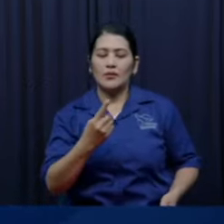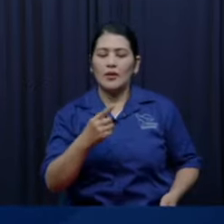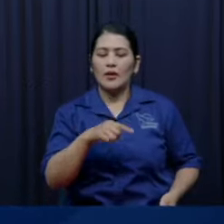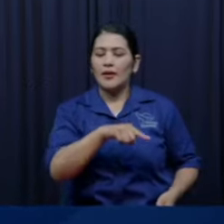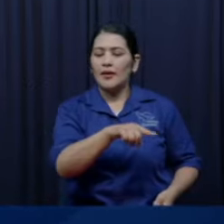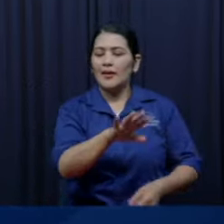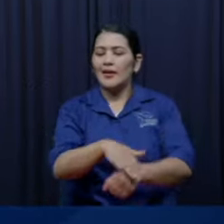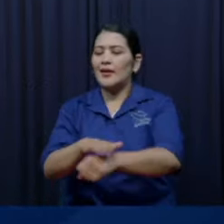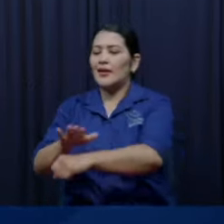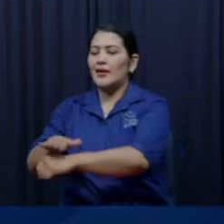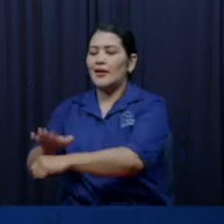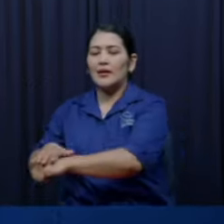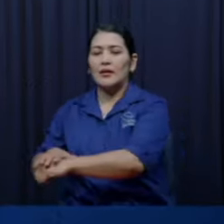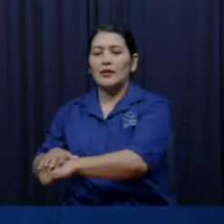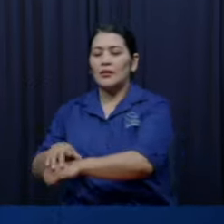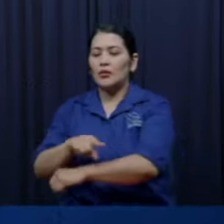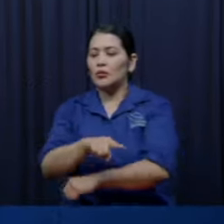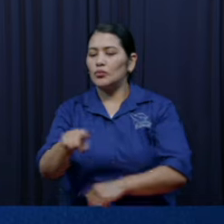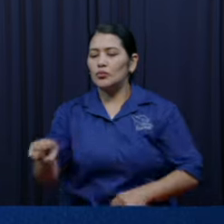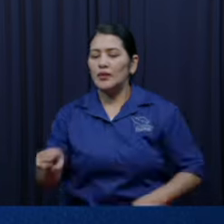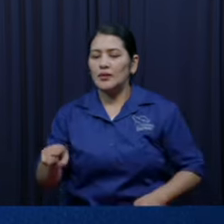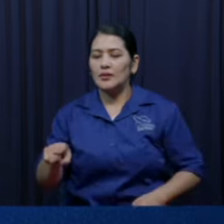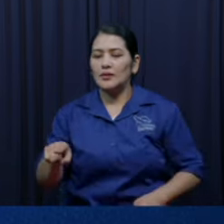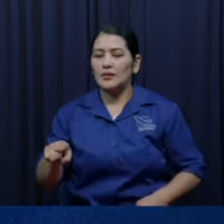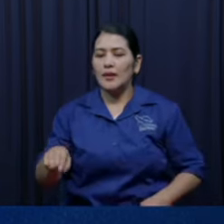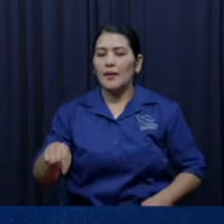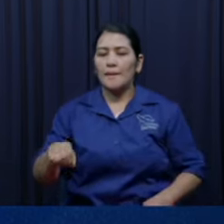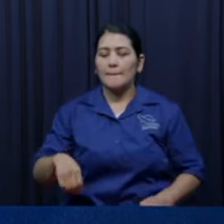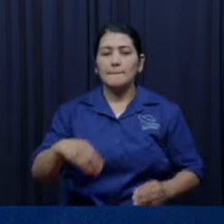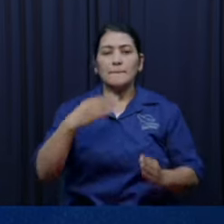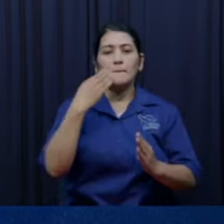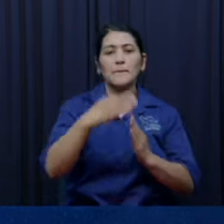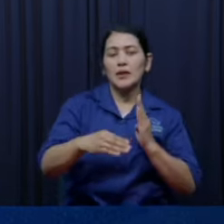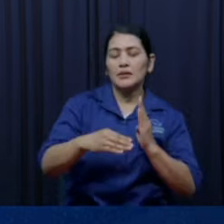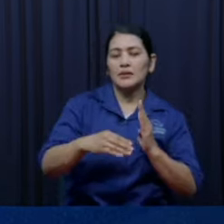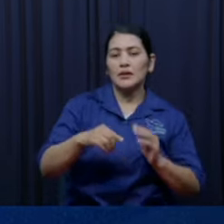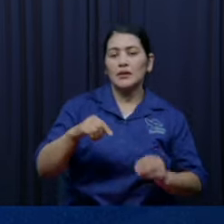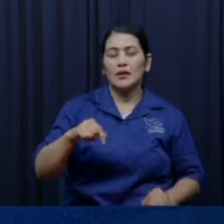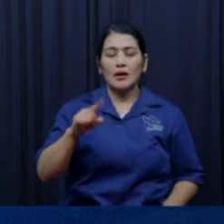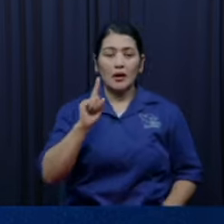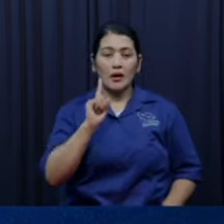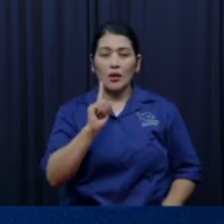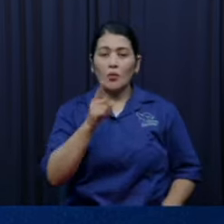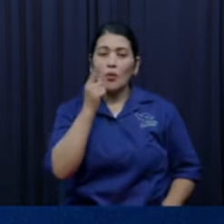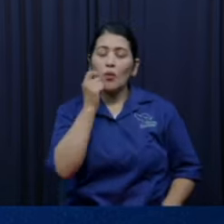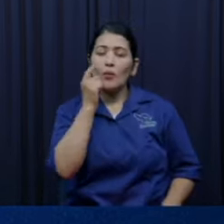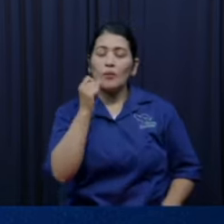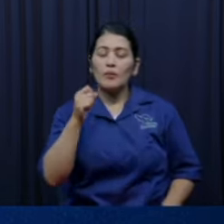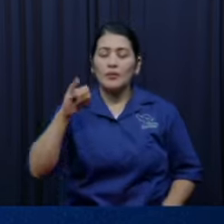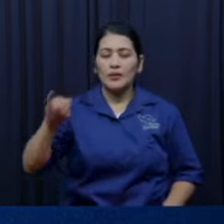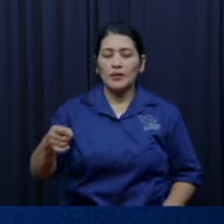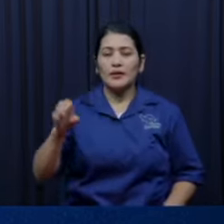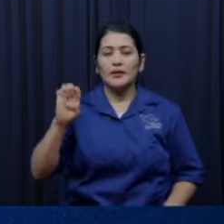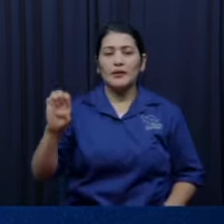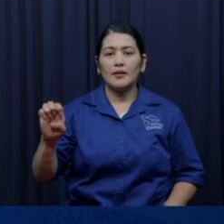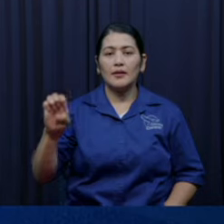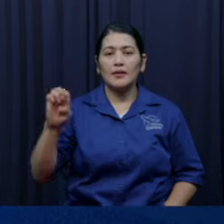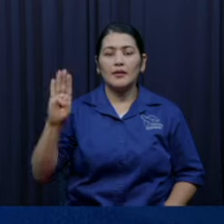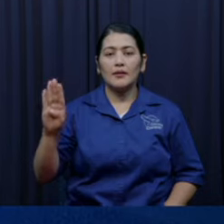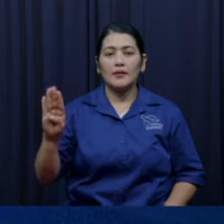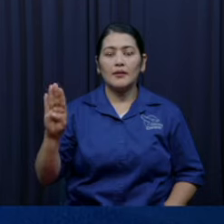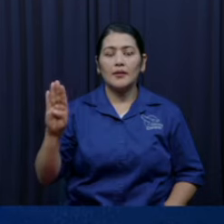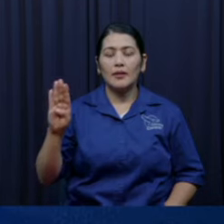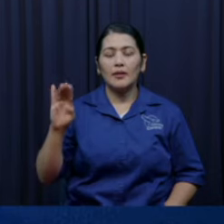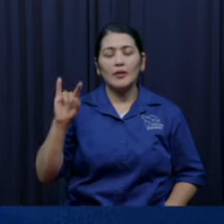el primero que pasó por el túnel de agua fue Joab dice aquí y David había dicho el que primero hiera a un jebuseo será jefe